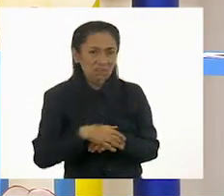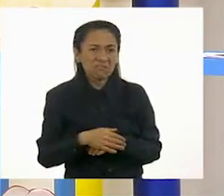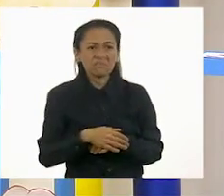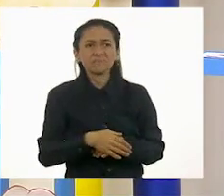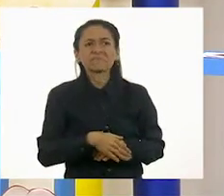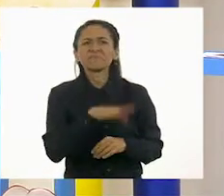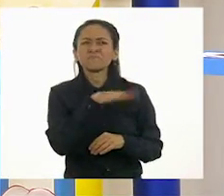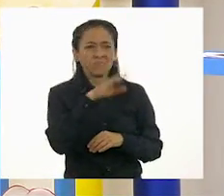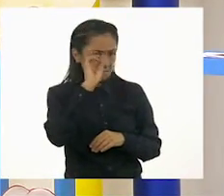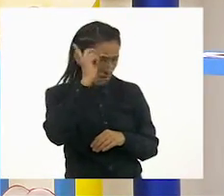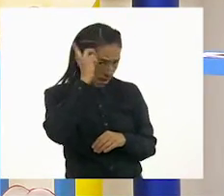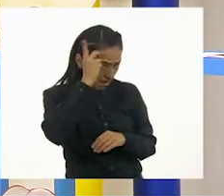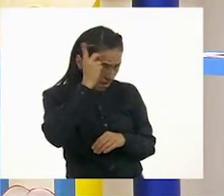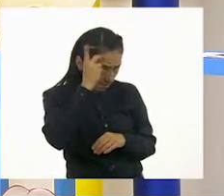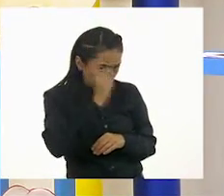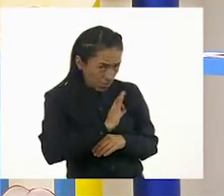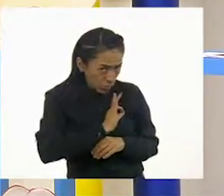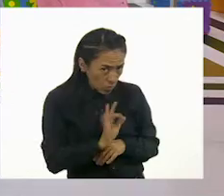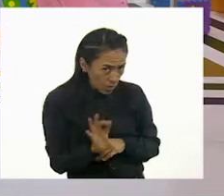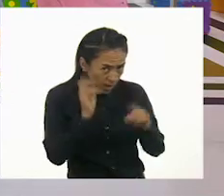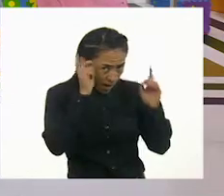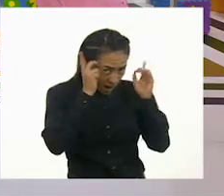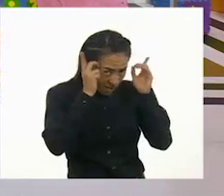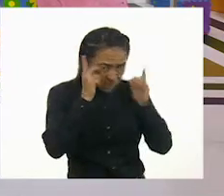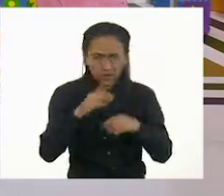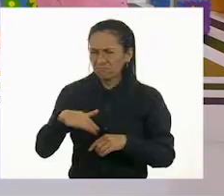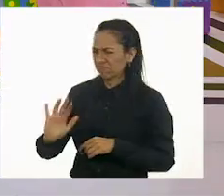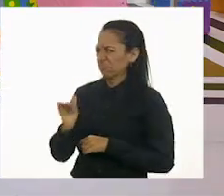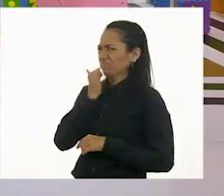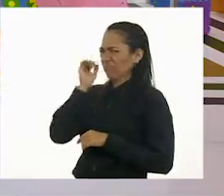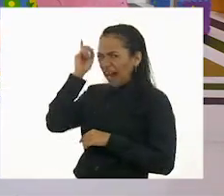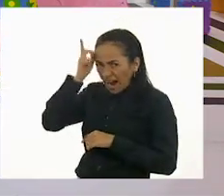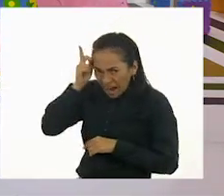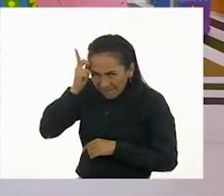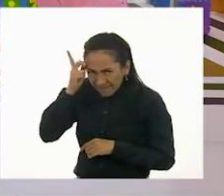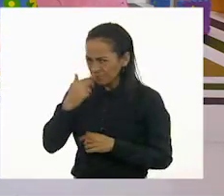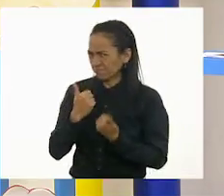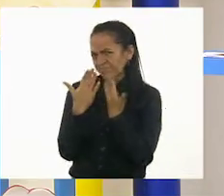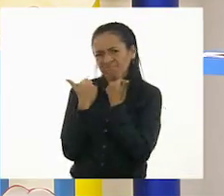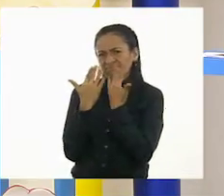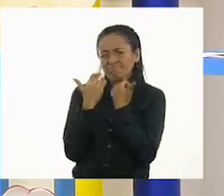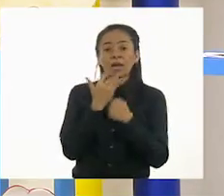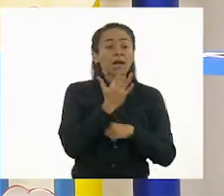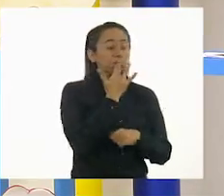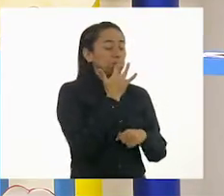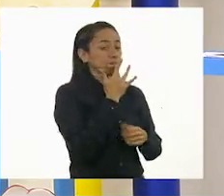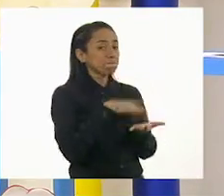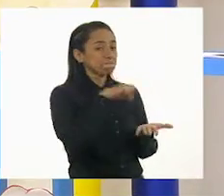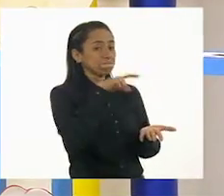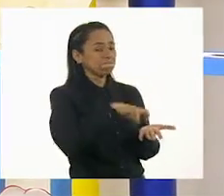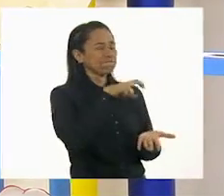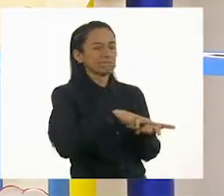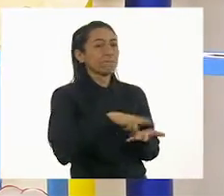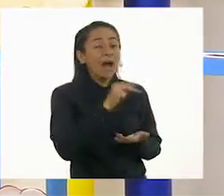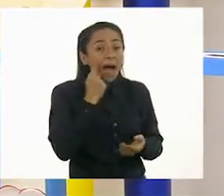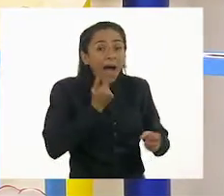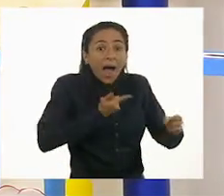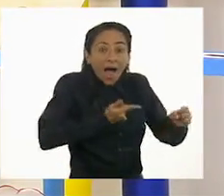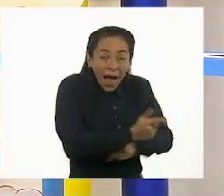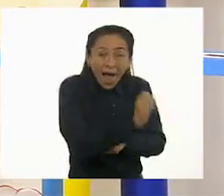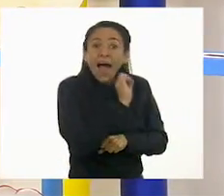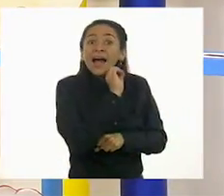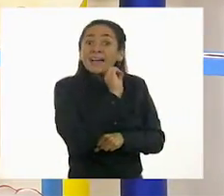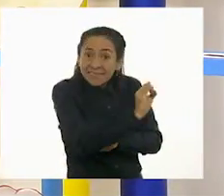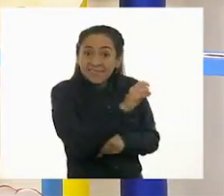No, creo que los caballos no tienen escamas. No. Una rana, no. Ah, encontré uno que sí tiene